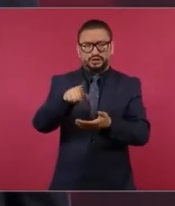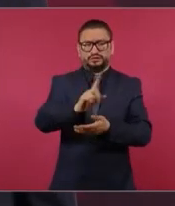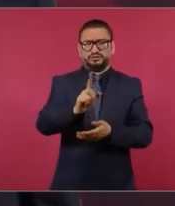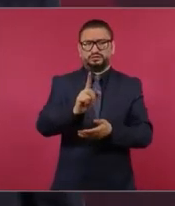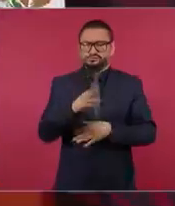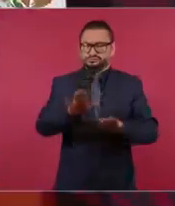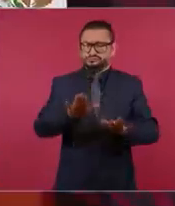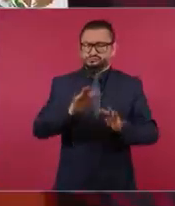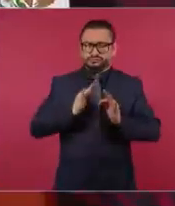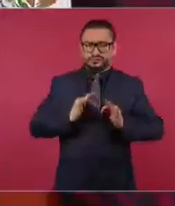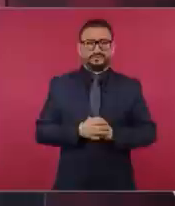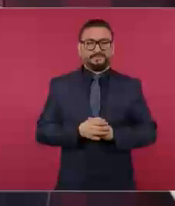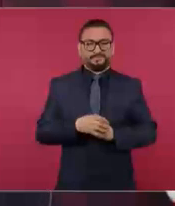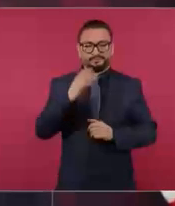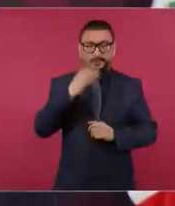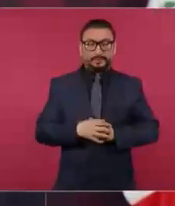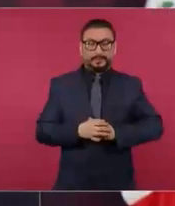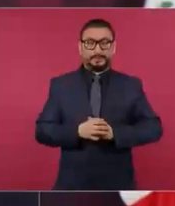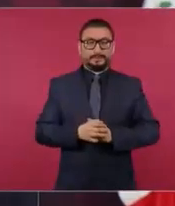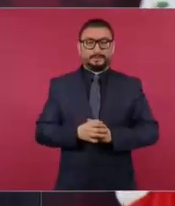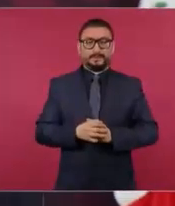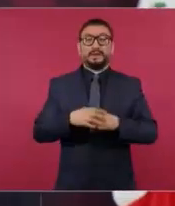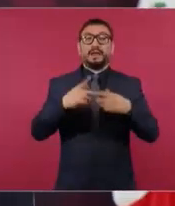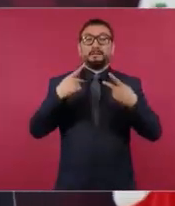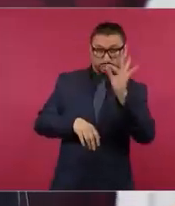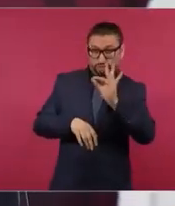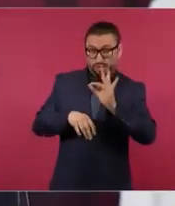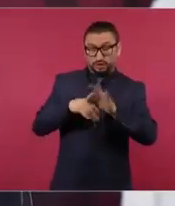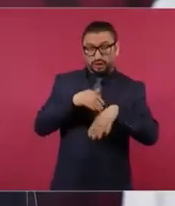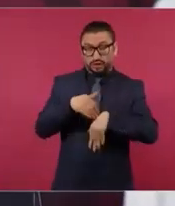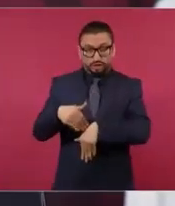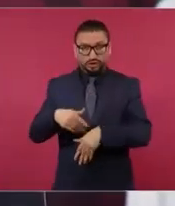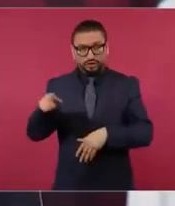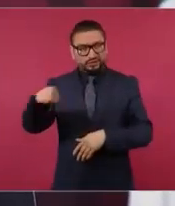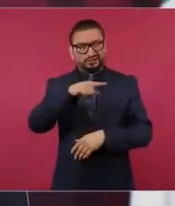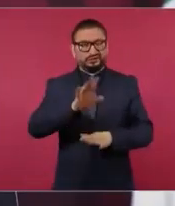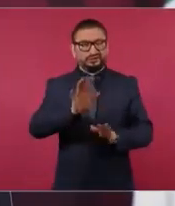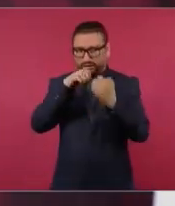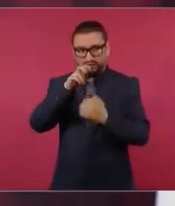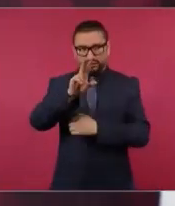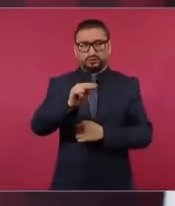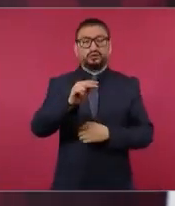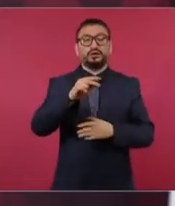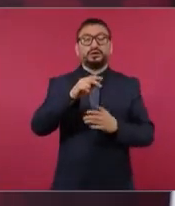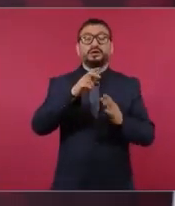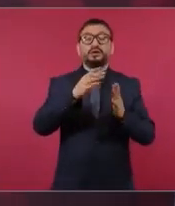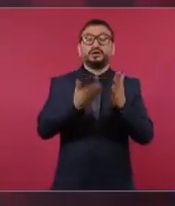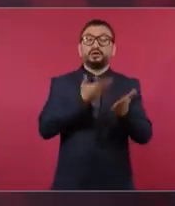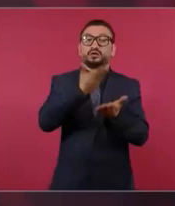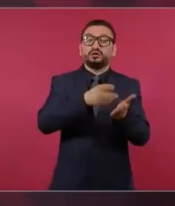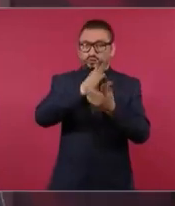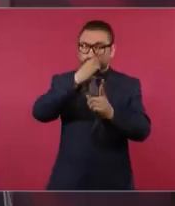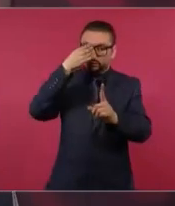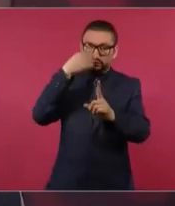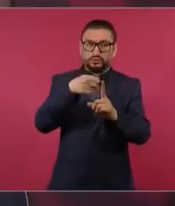nada que temer, al contrario, que no los estén engañando. La reforma tiene que ver básicamente con la